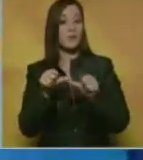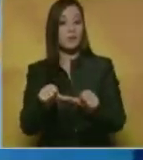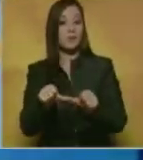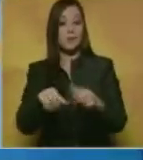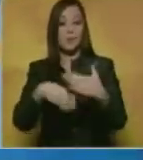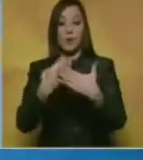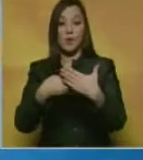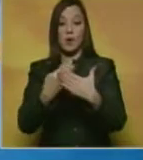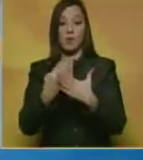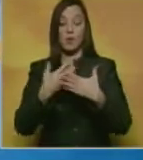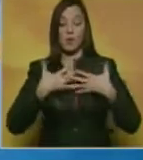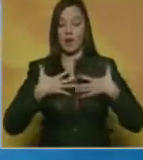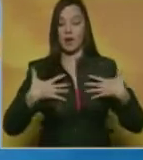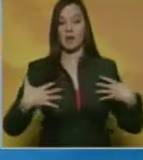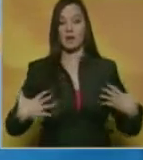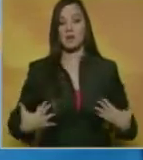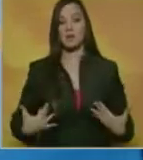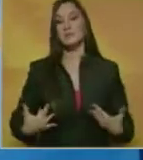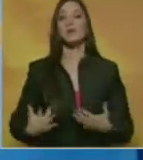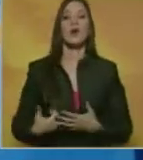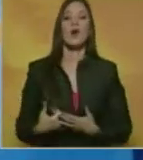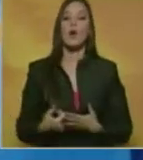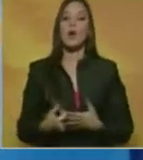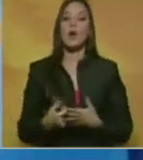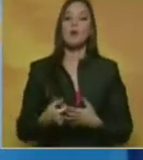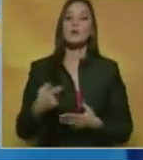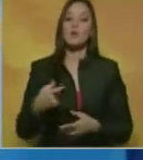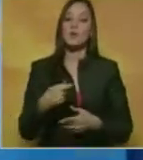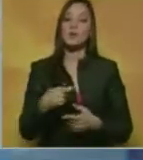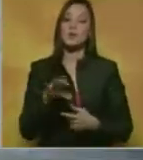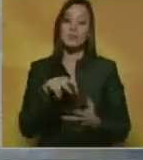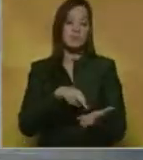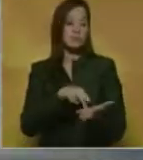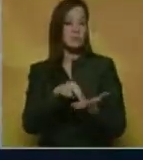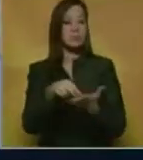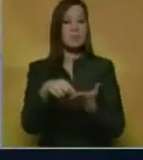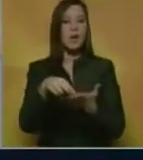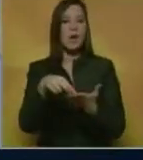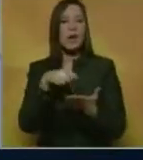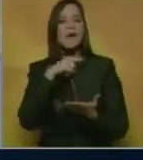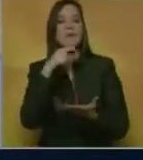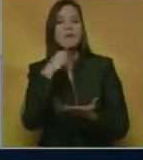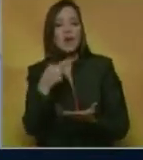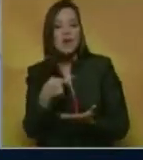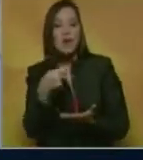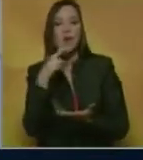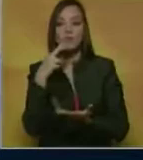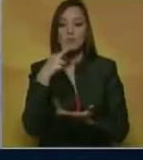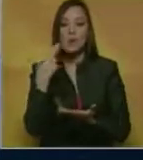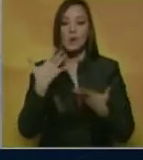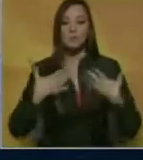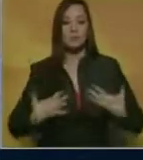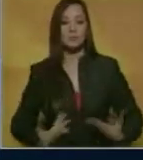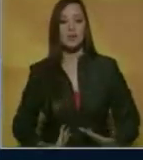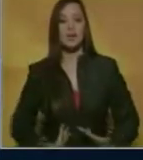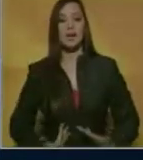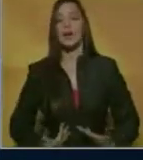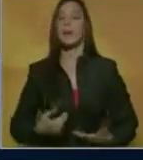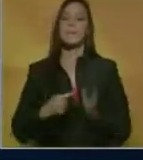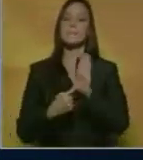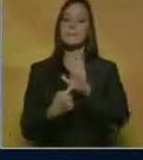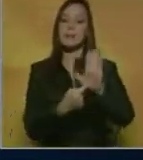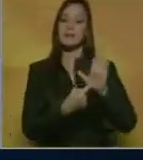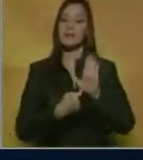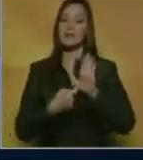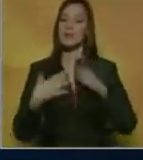los tonos flúor y el bow se adueñaron de las pasarelas. El diseñador Emilio Pucci presentó su nueva colección con estilo